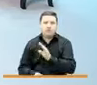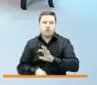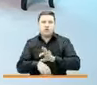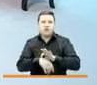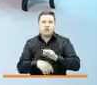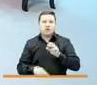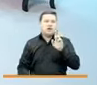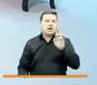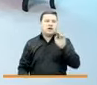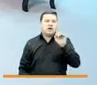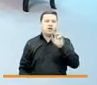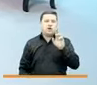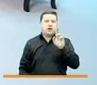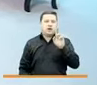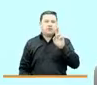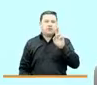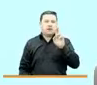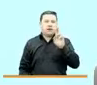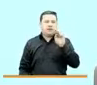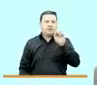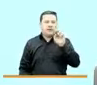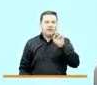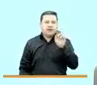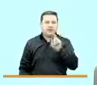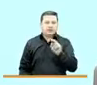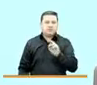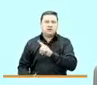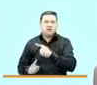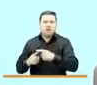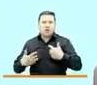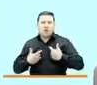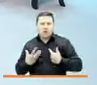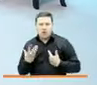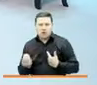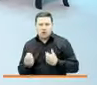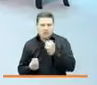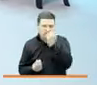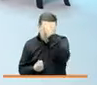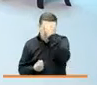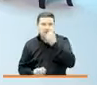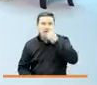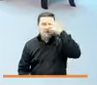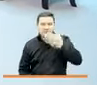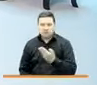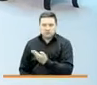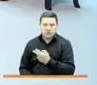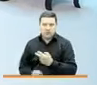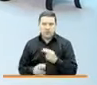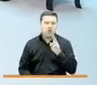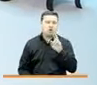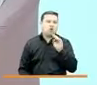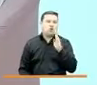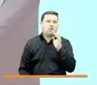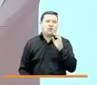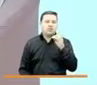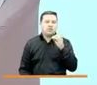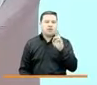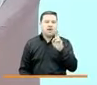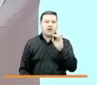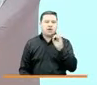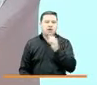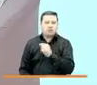Ramón Rodríguez, director de la Unidad para las Víctimas, el profesor e historiador Rubén Darío Acevedo,